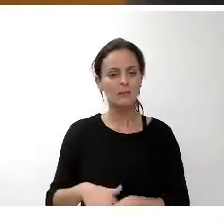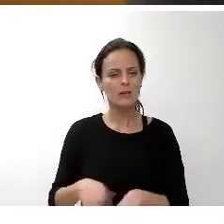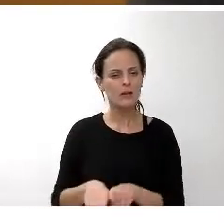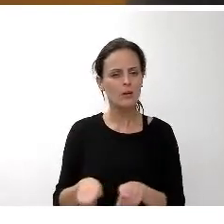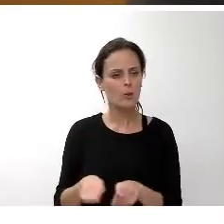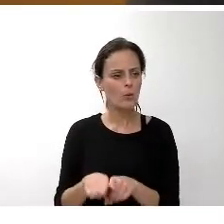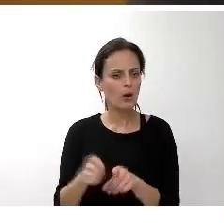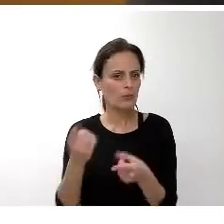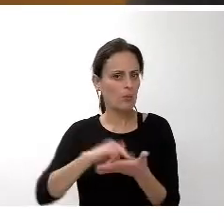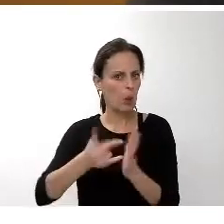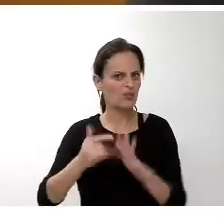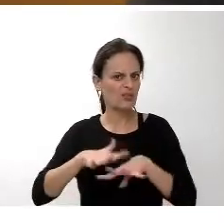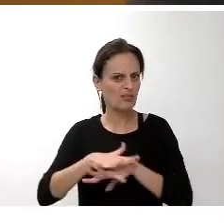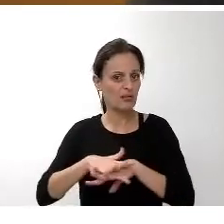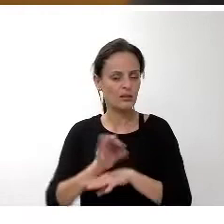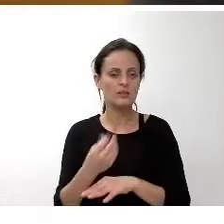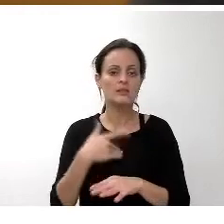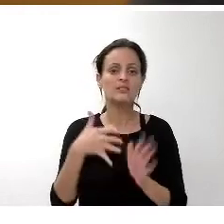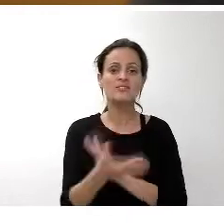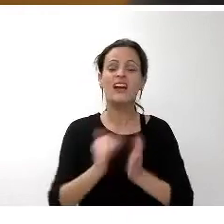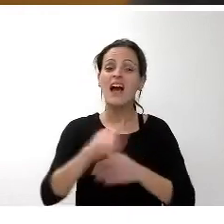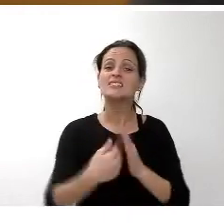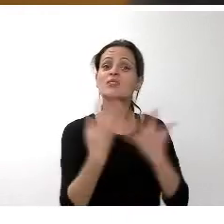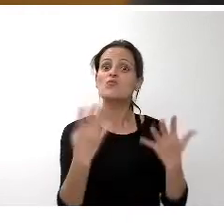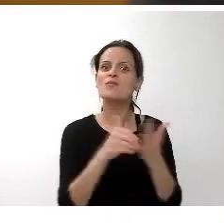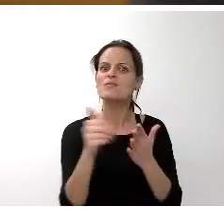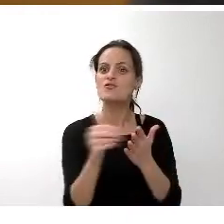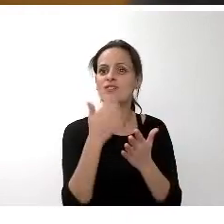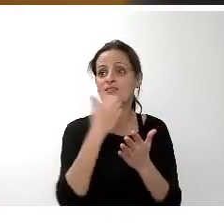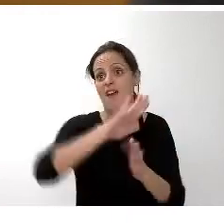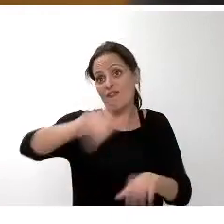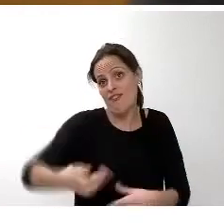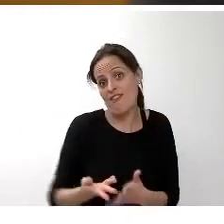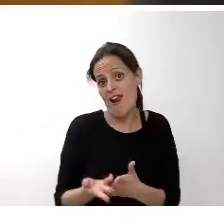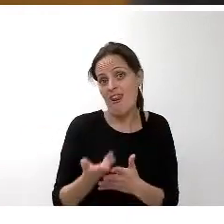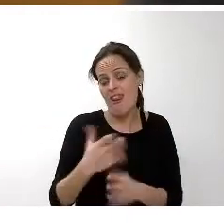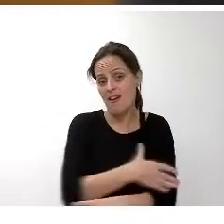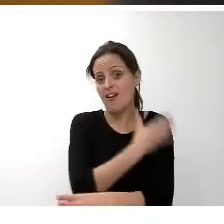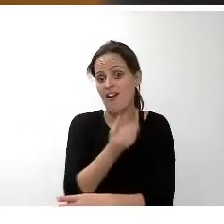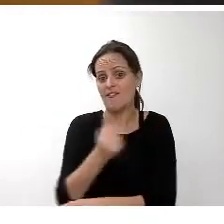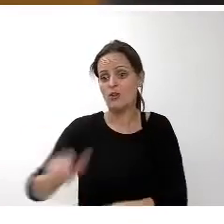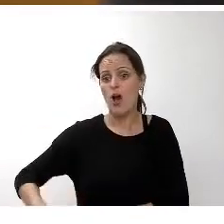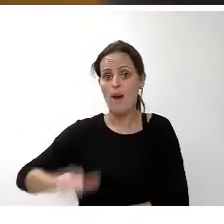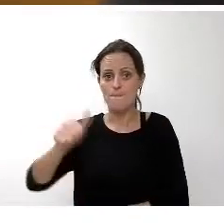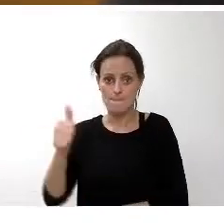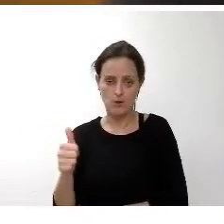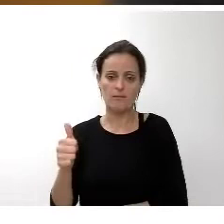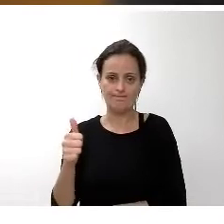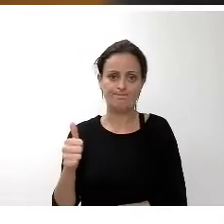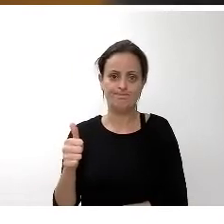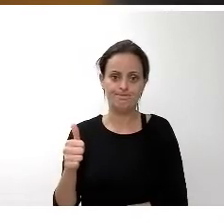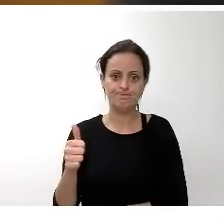podría suponer una inversión adicional de más de 9 millones si se aprueba en el cabildo para financiar la misma a través de la convocatoria de la